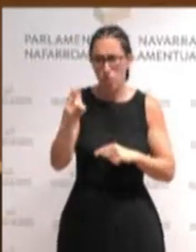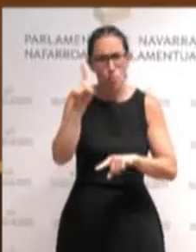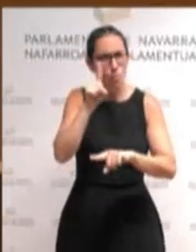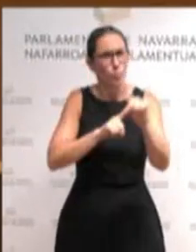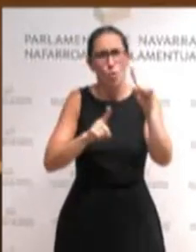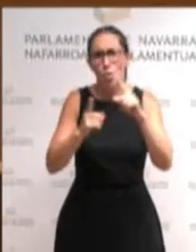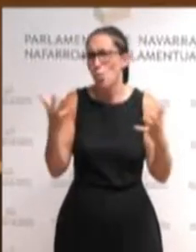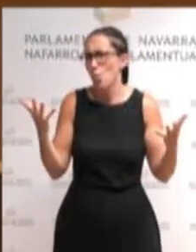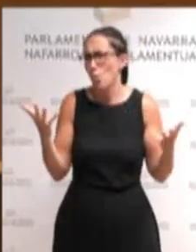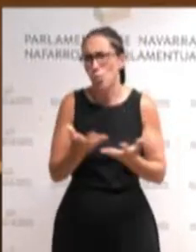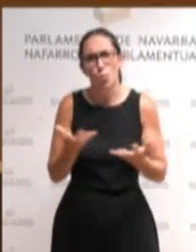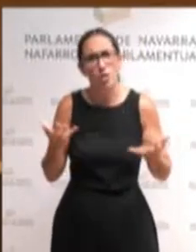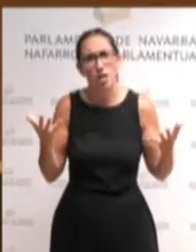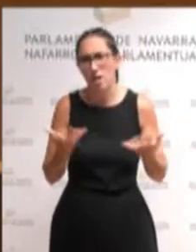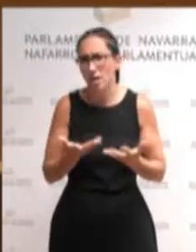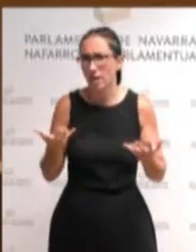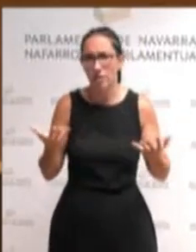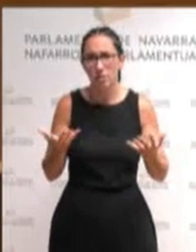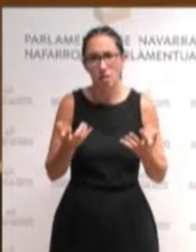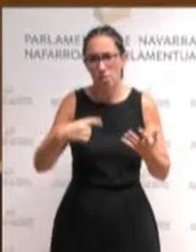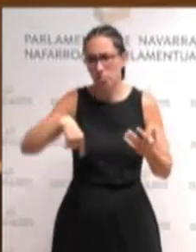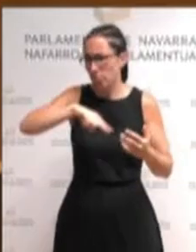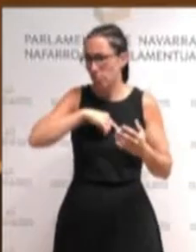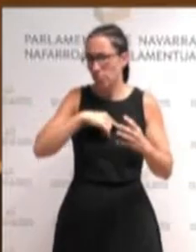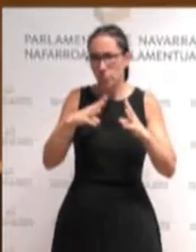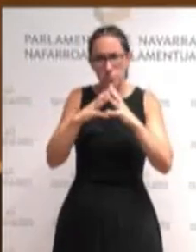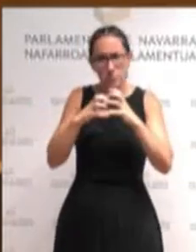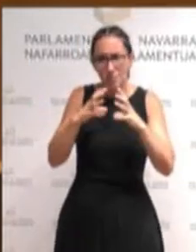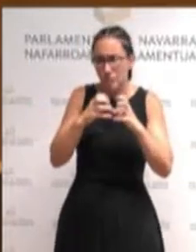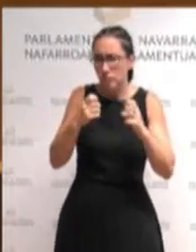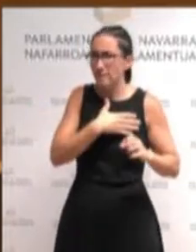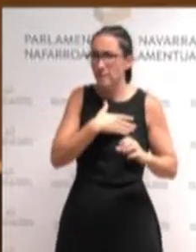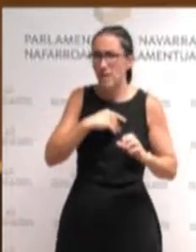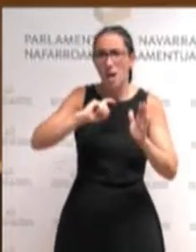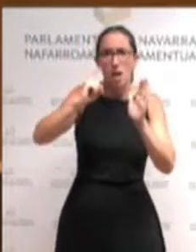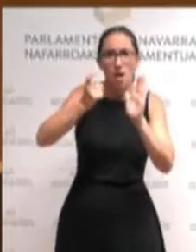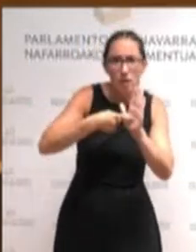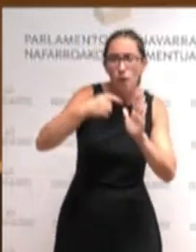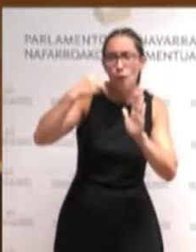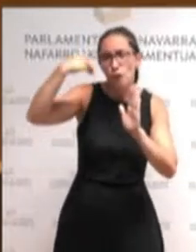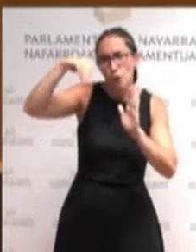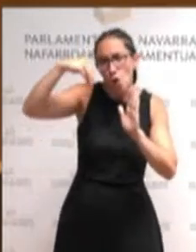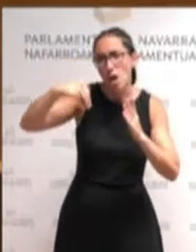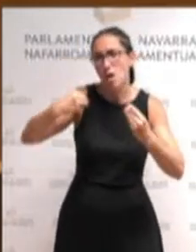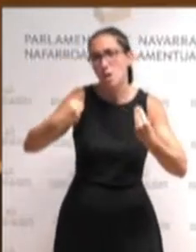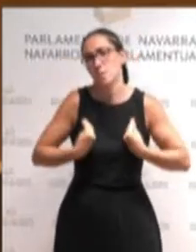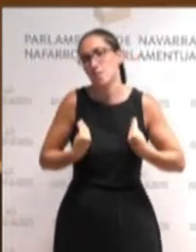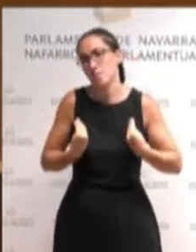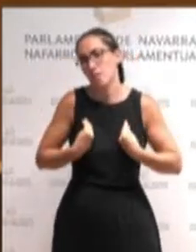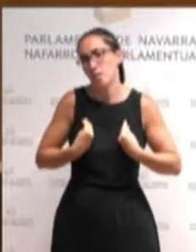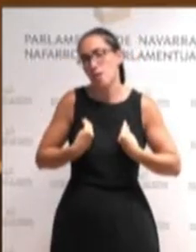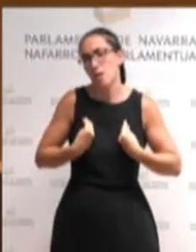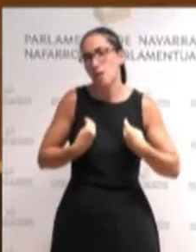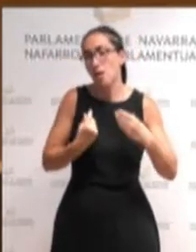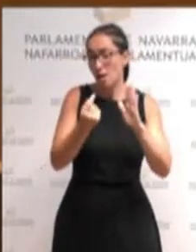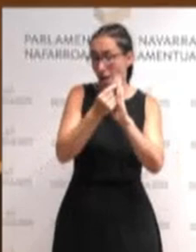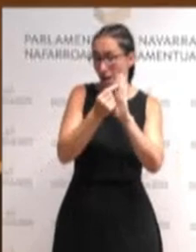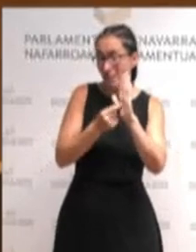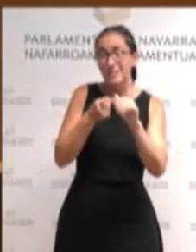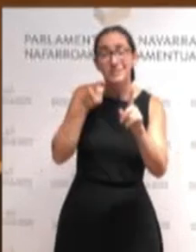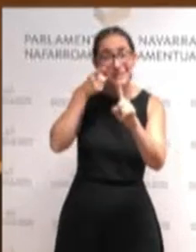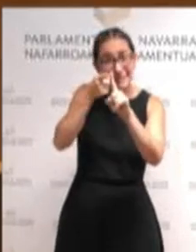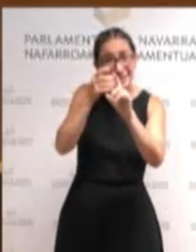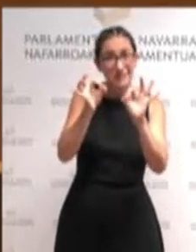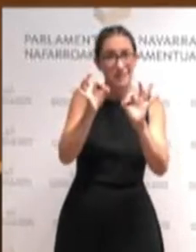desarrollar con toda la ambición nuestra ley foral de vivienda priorizar actuaciones en materia de alquiler